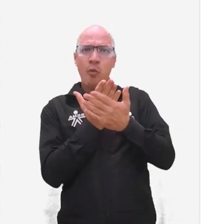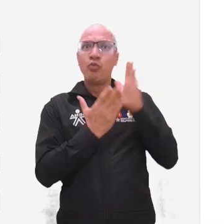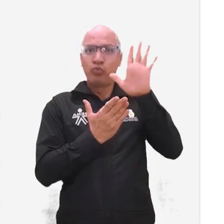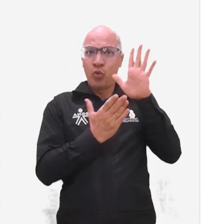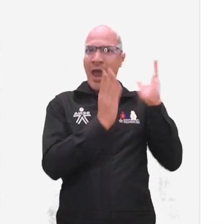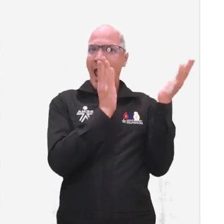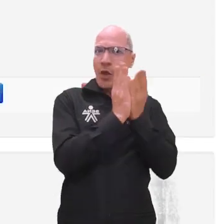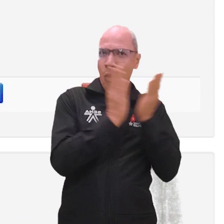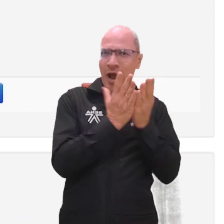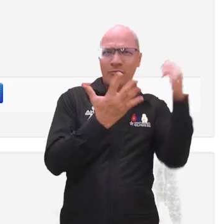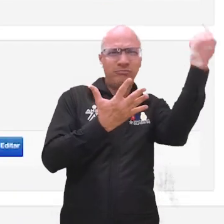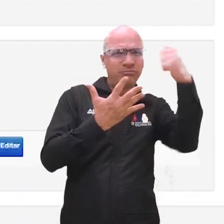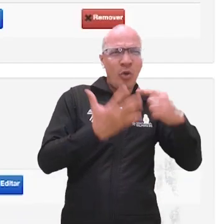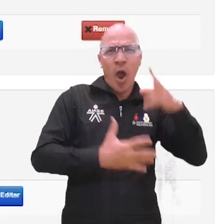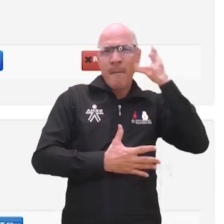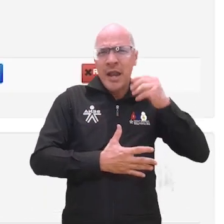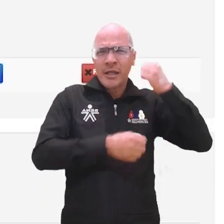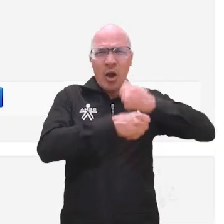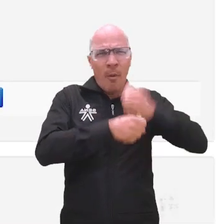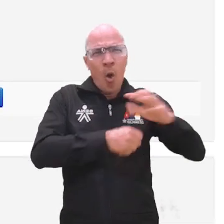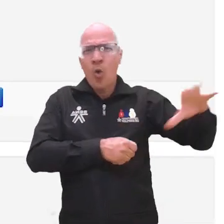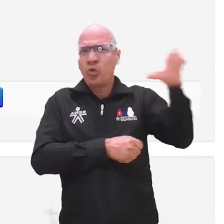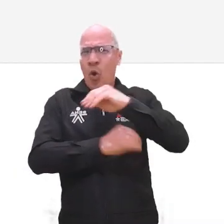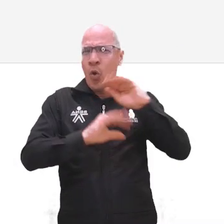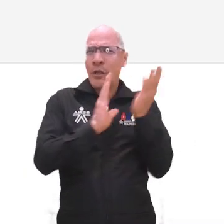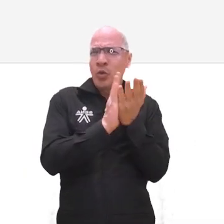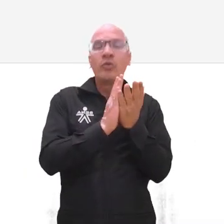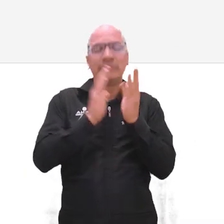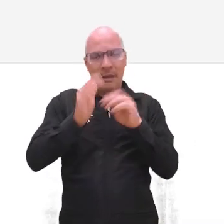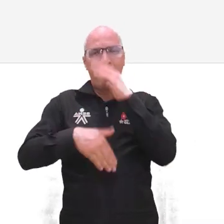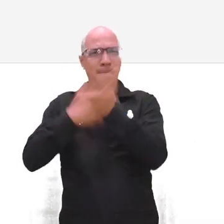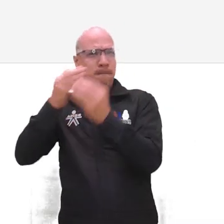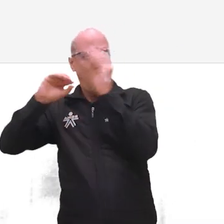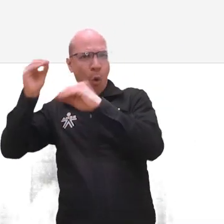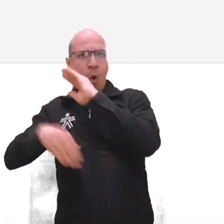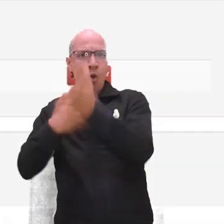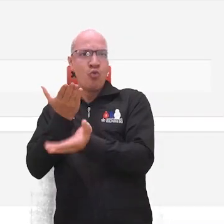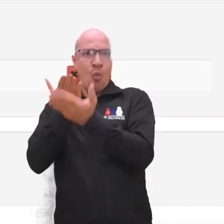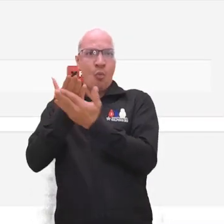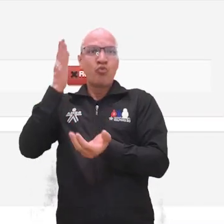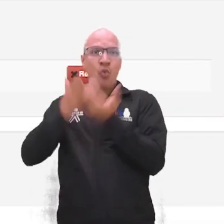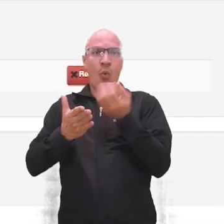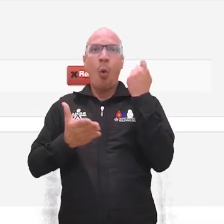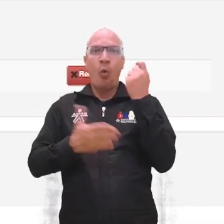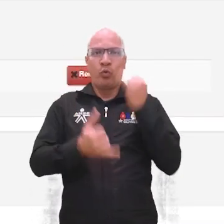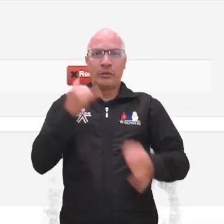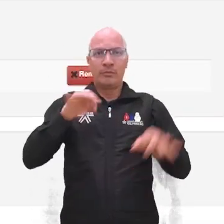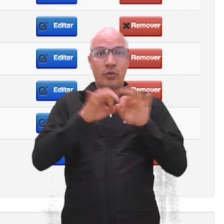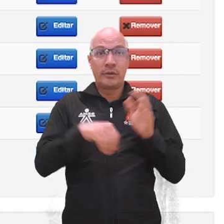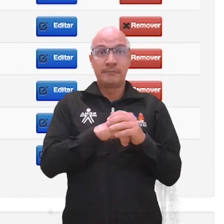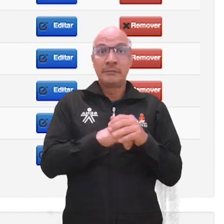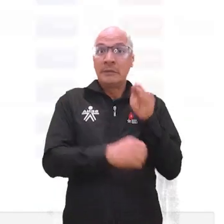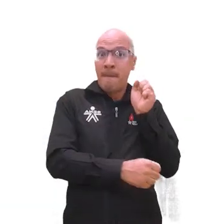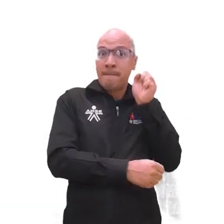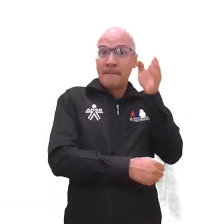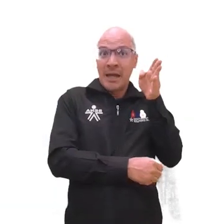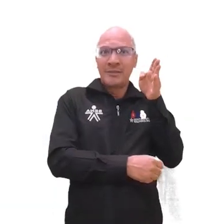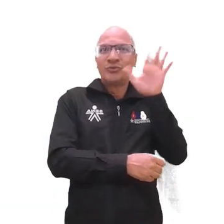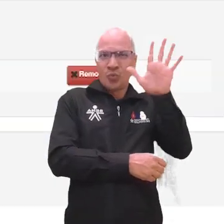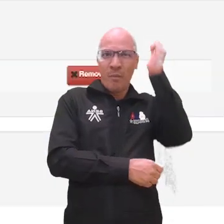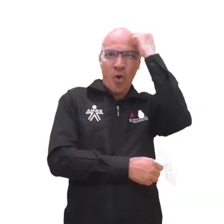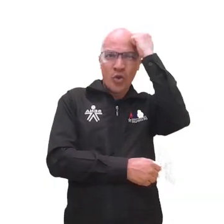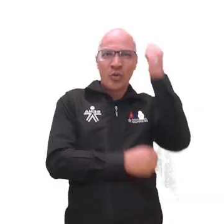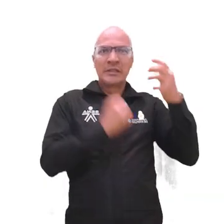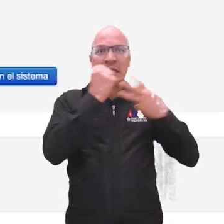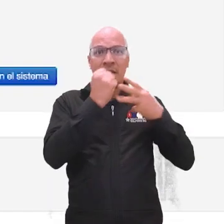certificaciones que acreditan la información reportada en educación, experiencia y capacitaciones. Para aspirar al Banco